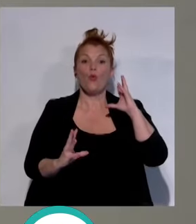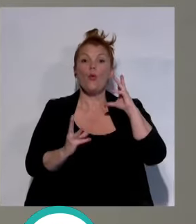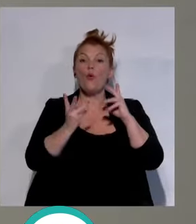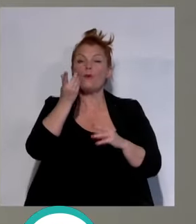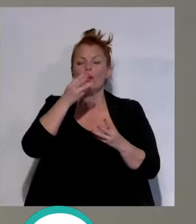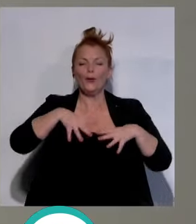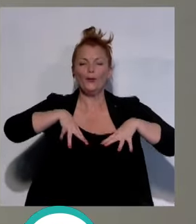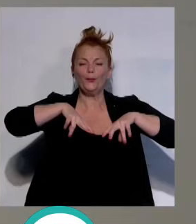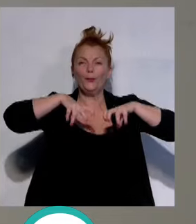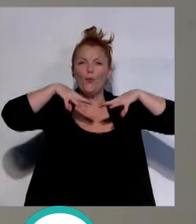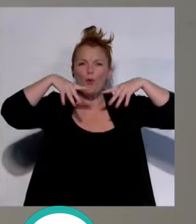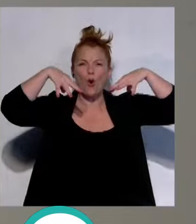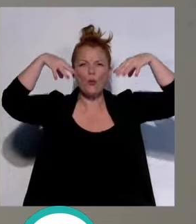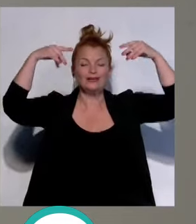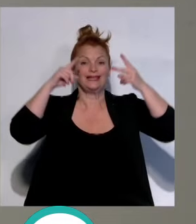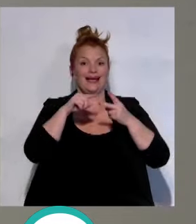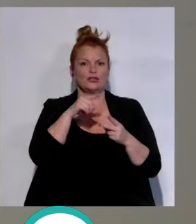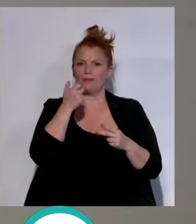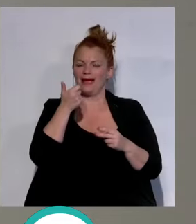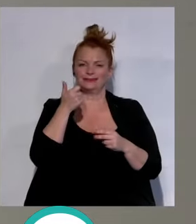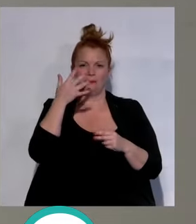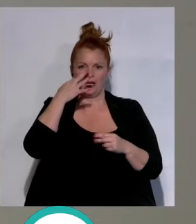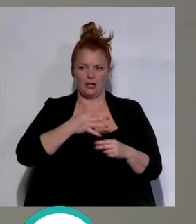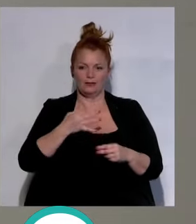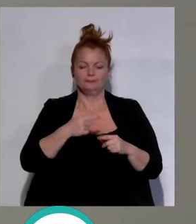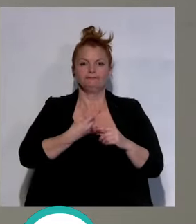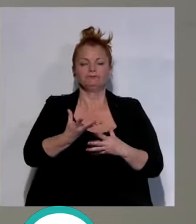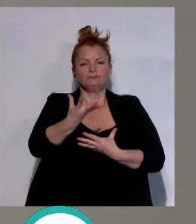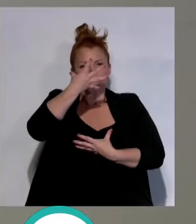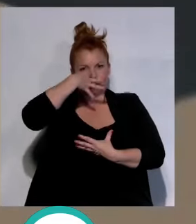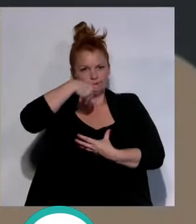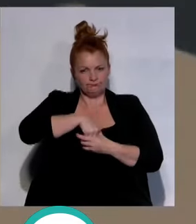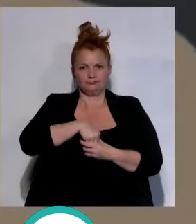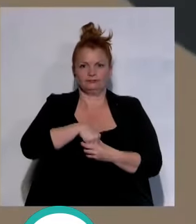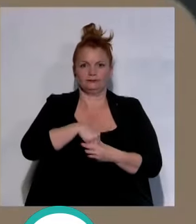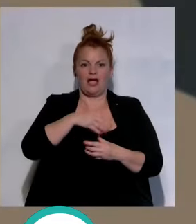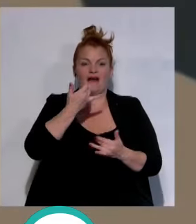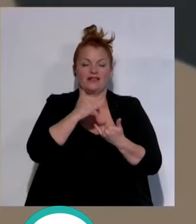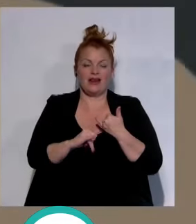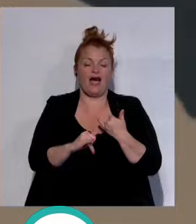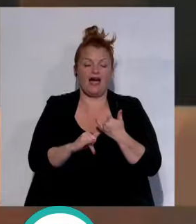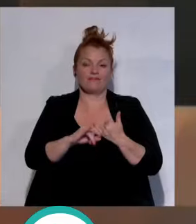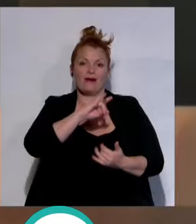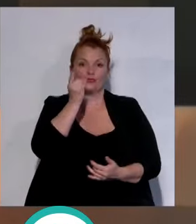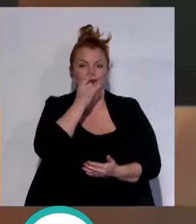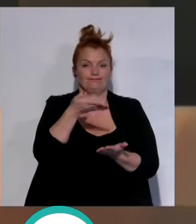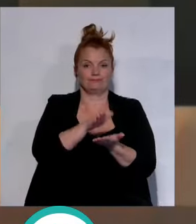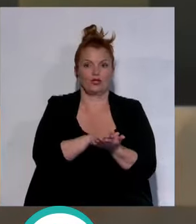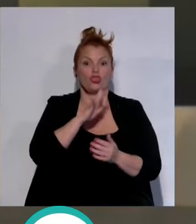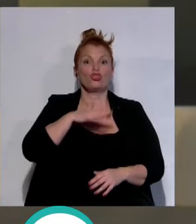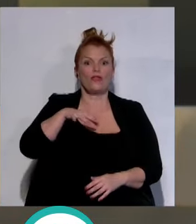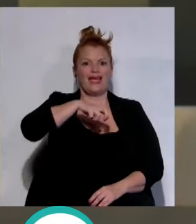lo más peligroso en un incendio y realmente donde la gente muchas veces se intoxica e incluso desgraciadamente fallece es muchas veces en las escaleras